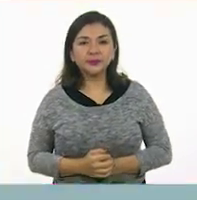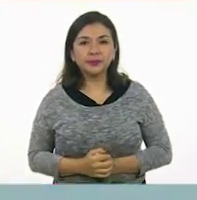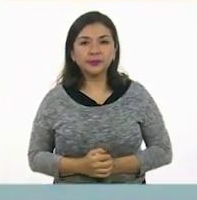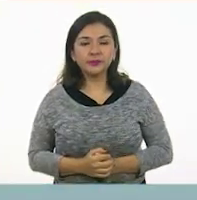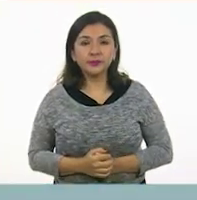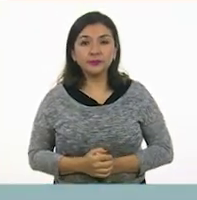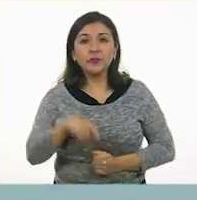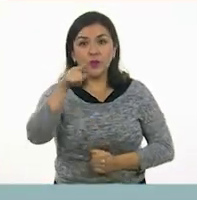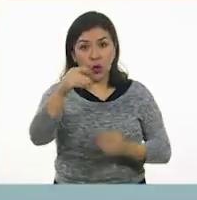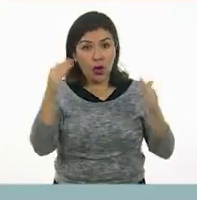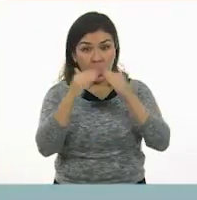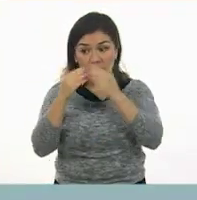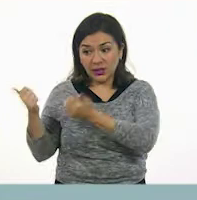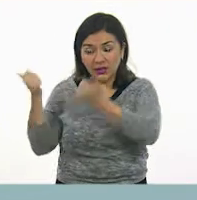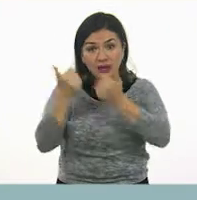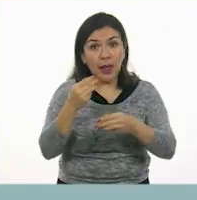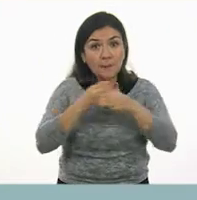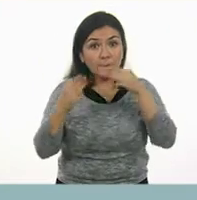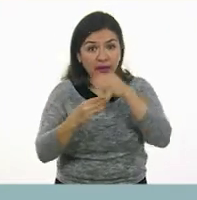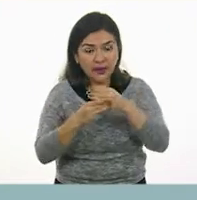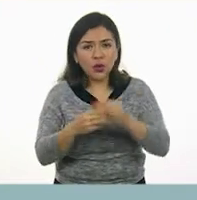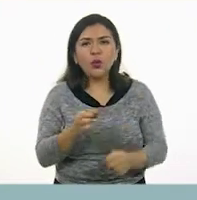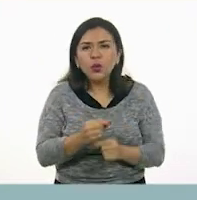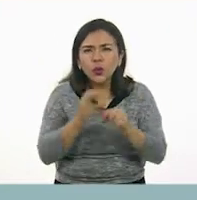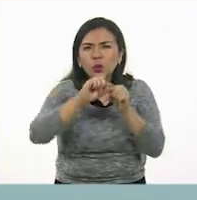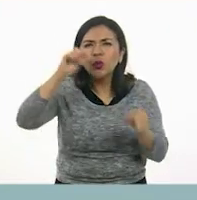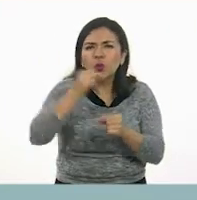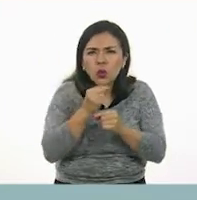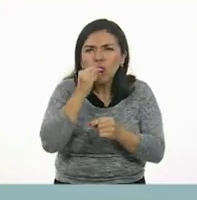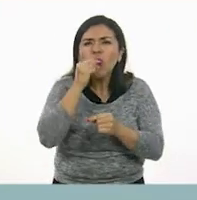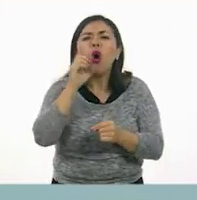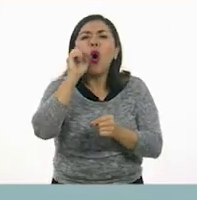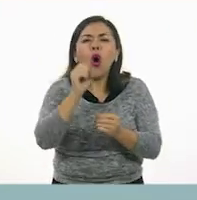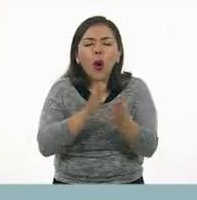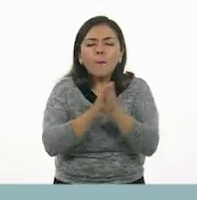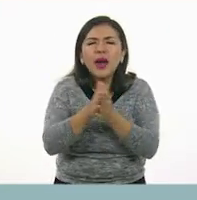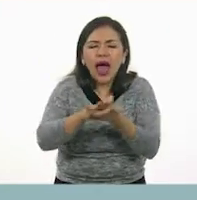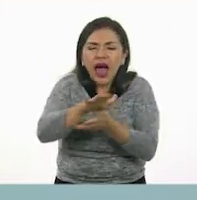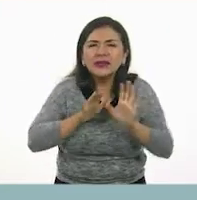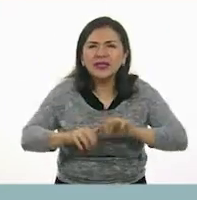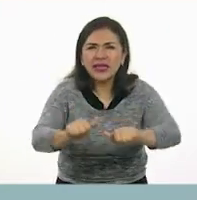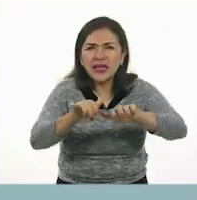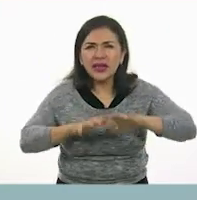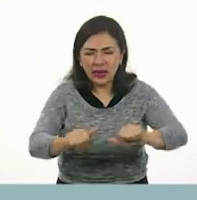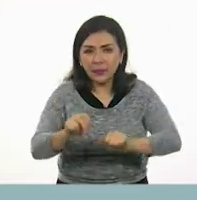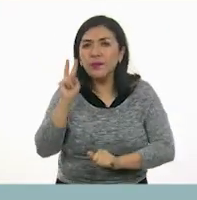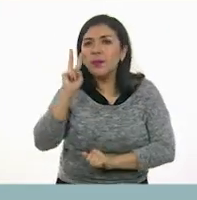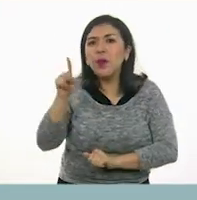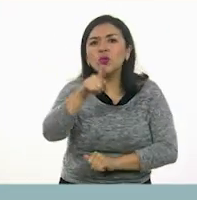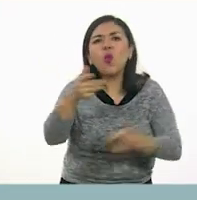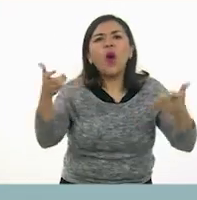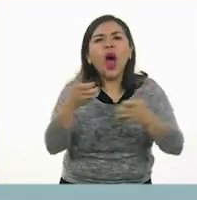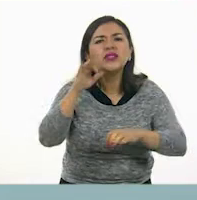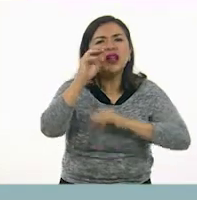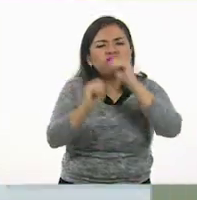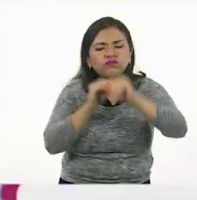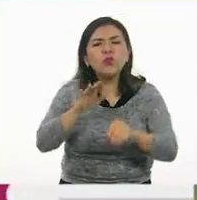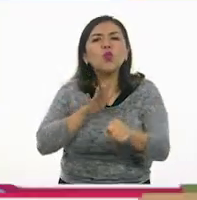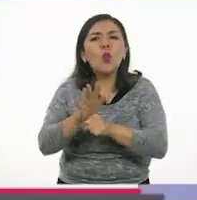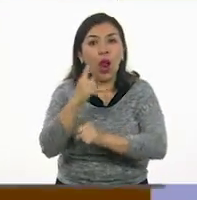Reúnen en casa los siguientes materiales. Popotes, sopalillos y plastilina. Ahora elijan el modelo que van a construir.